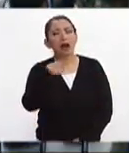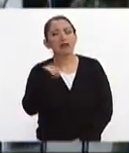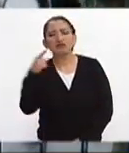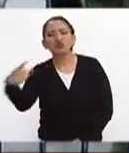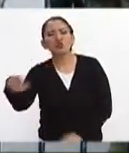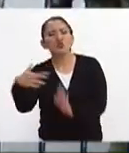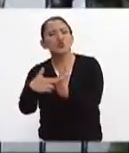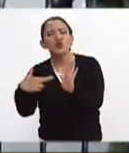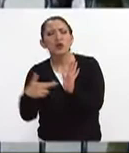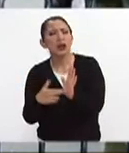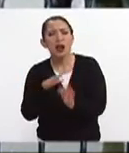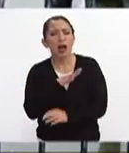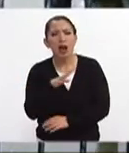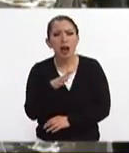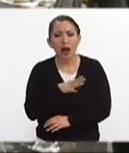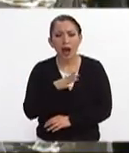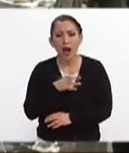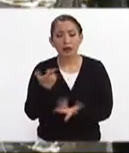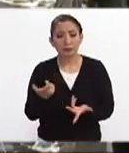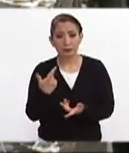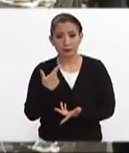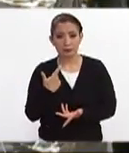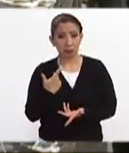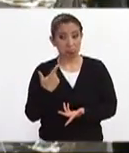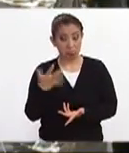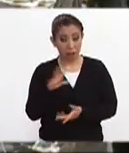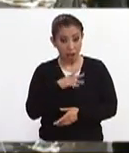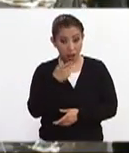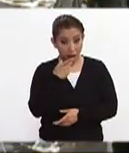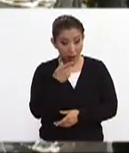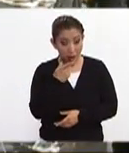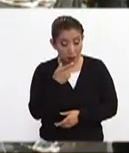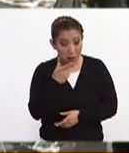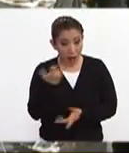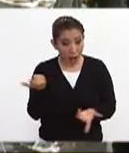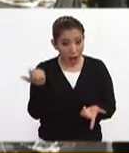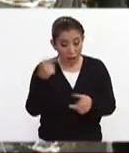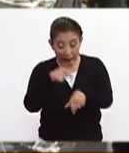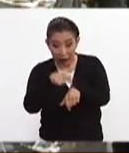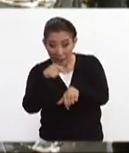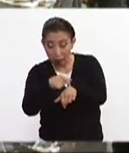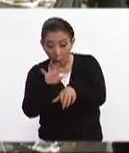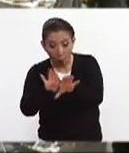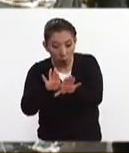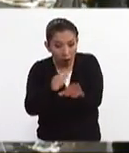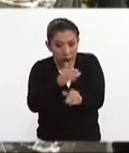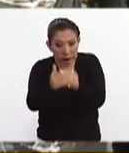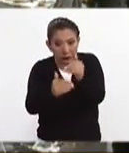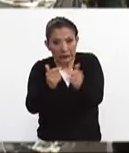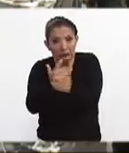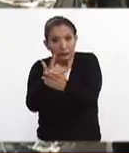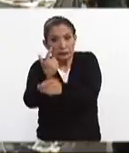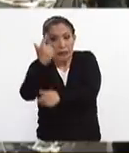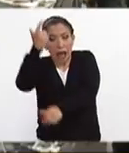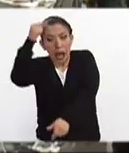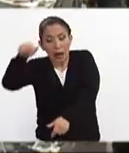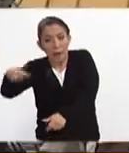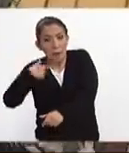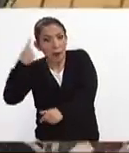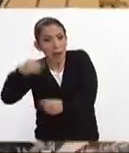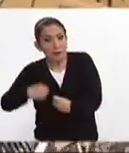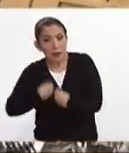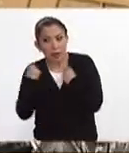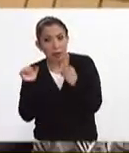códigos que ustedes establecen, ¿se habla de algún tiempo crítico para poder rescatar con vida a las personas, General?